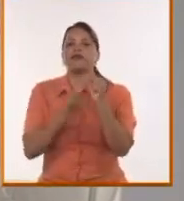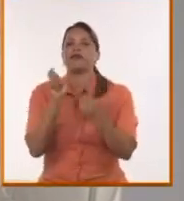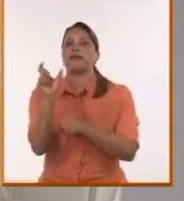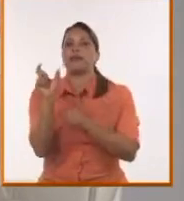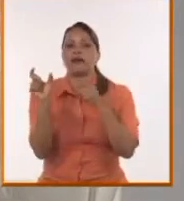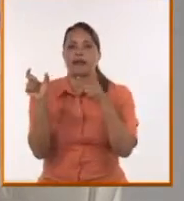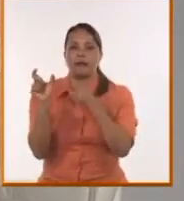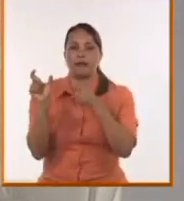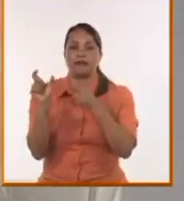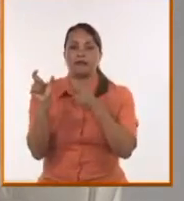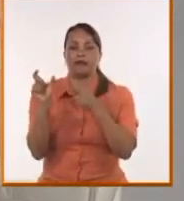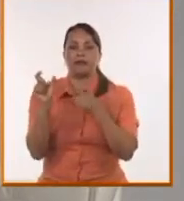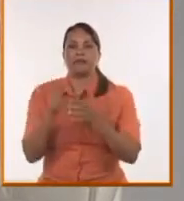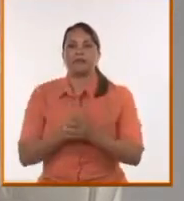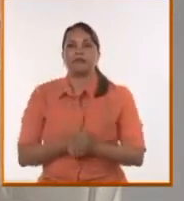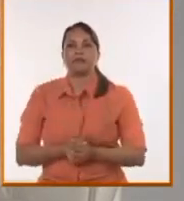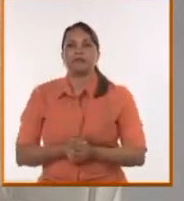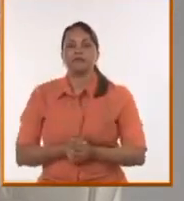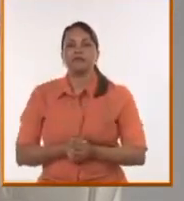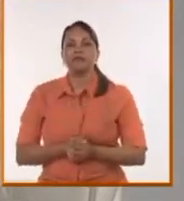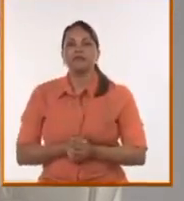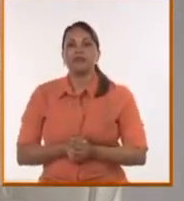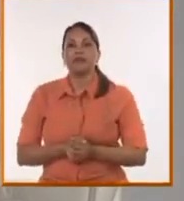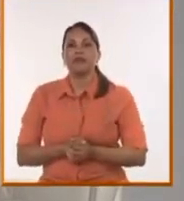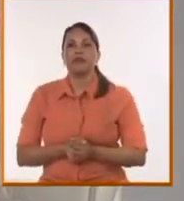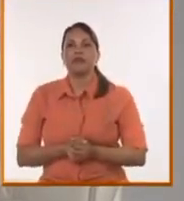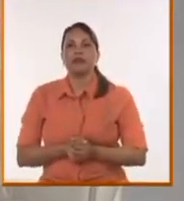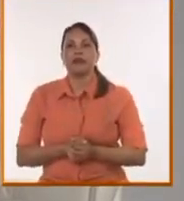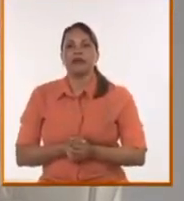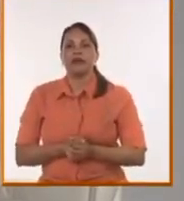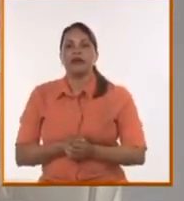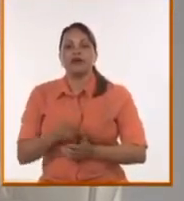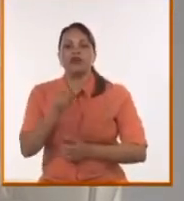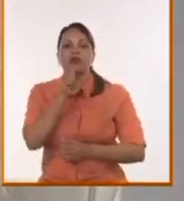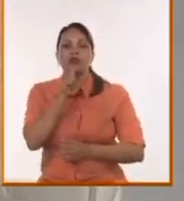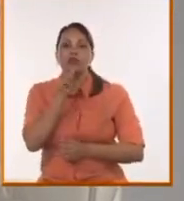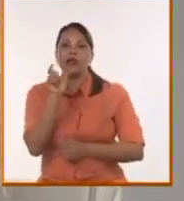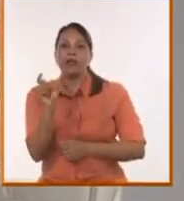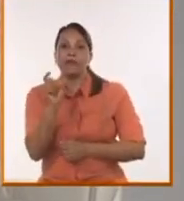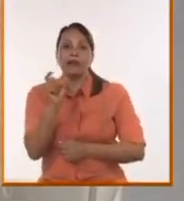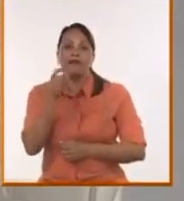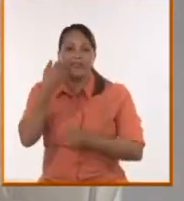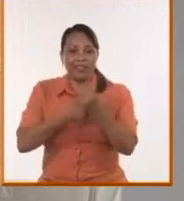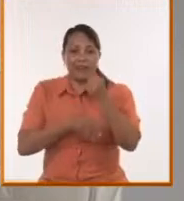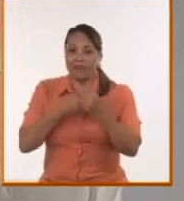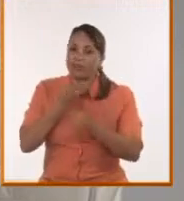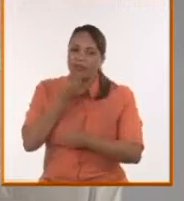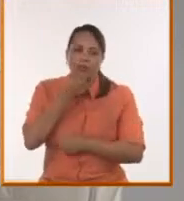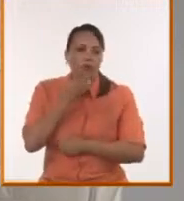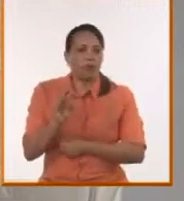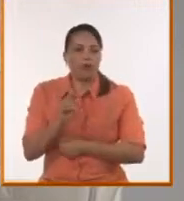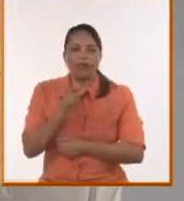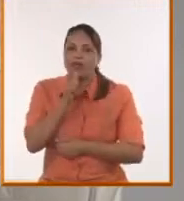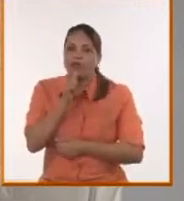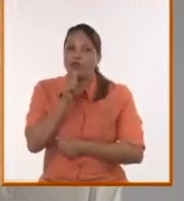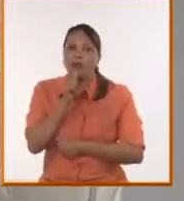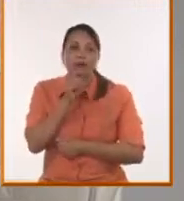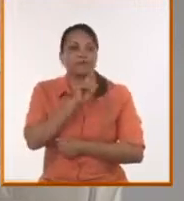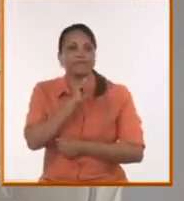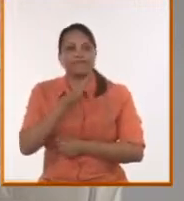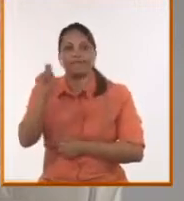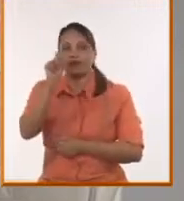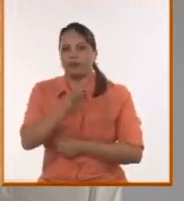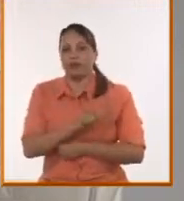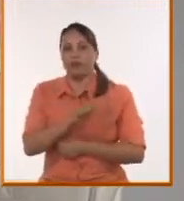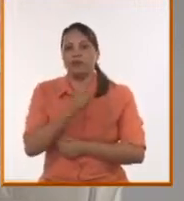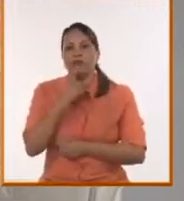La verdad no puede siquiera estar en duda de un debate, hay que ganar la verdad, y la verdad se la gana con